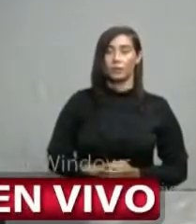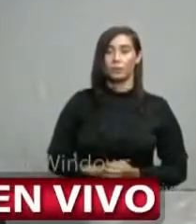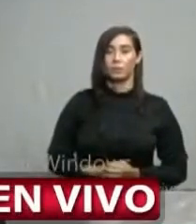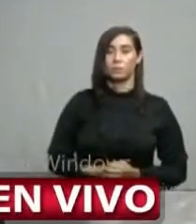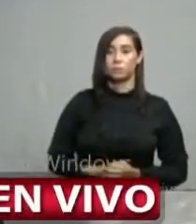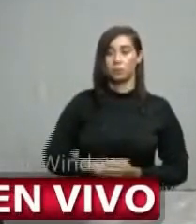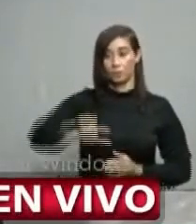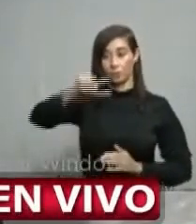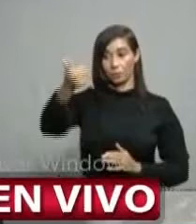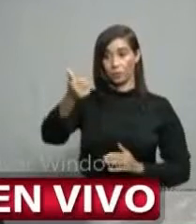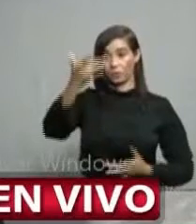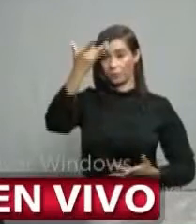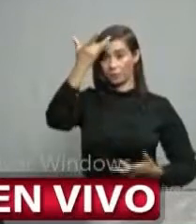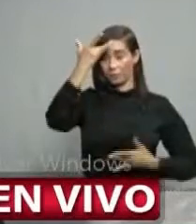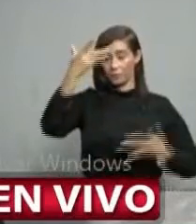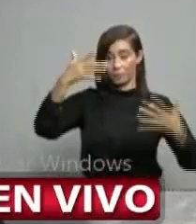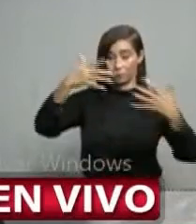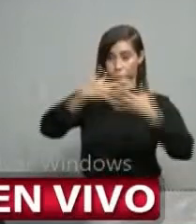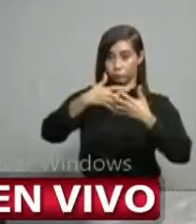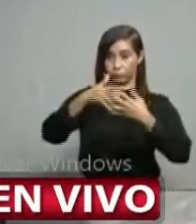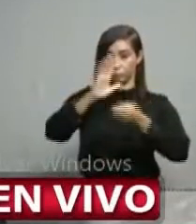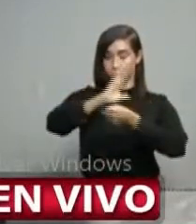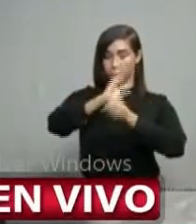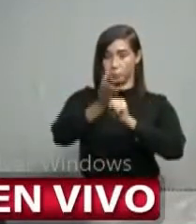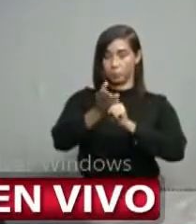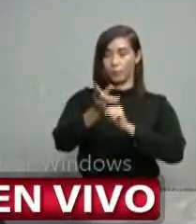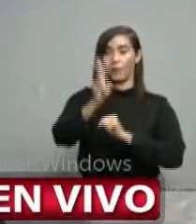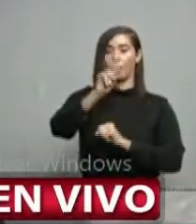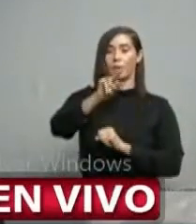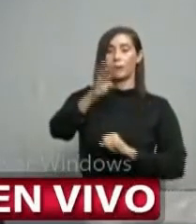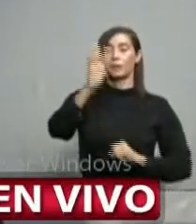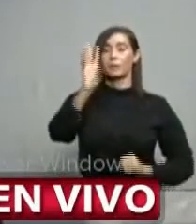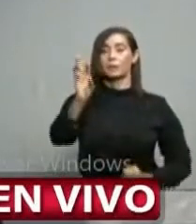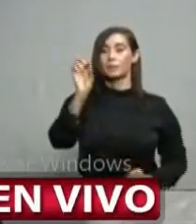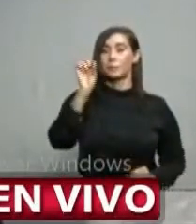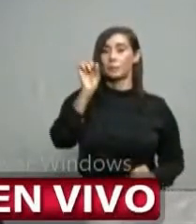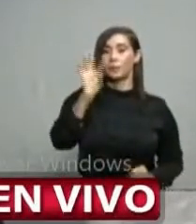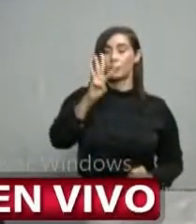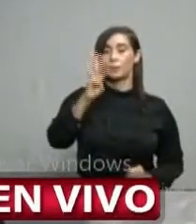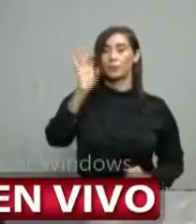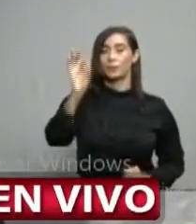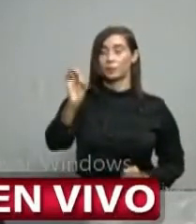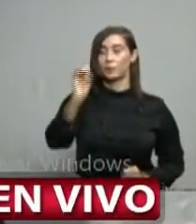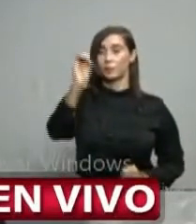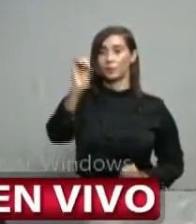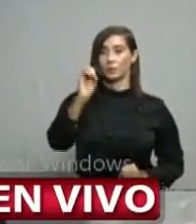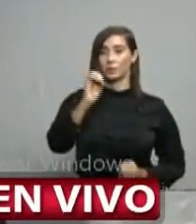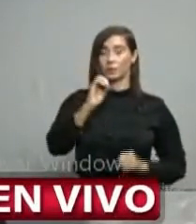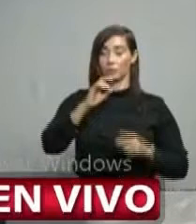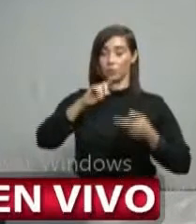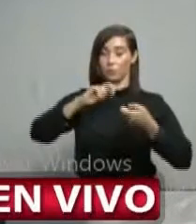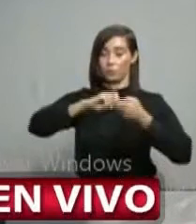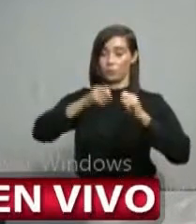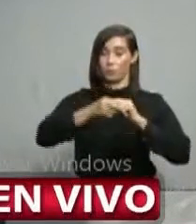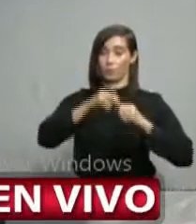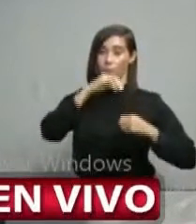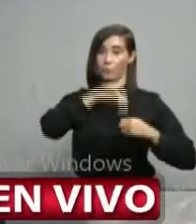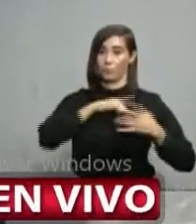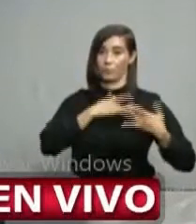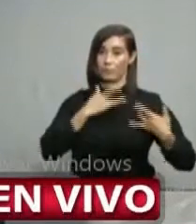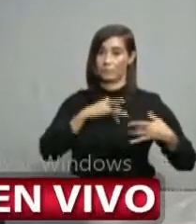comorbilidad, el 26.49% hipertensión arterial,